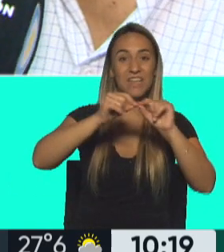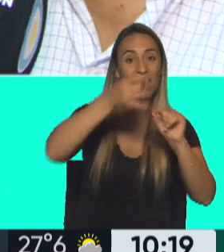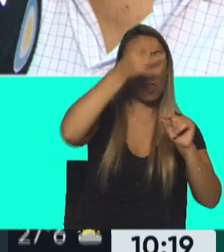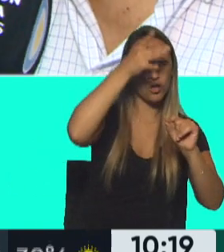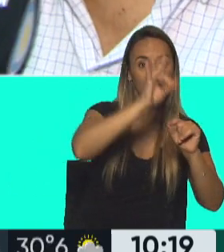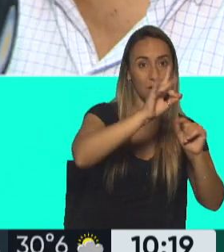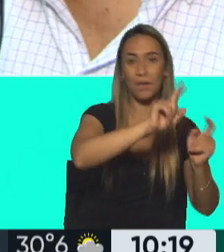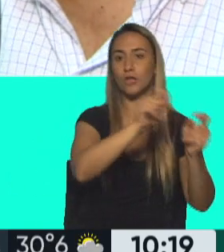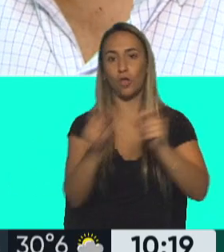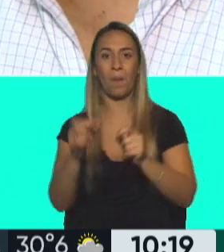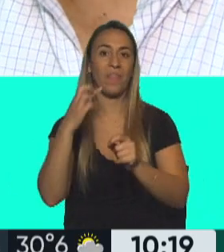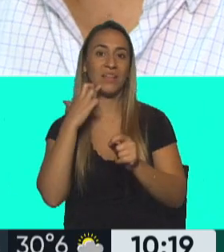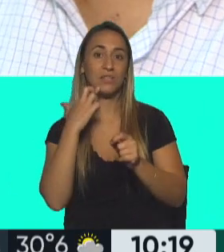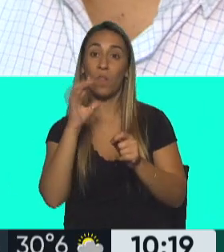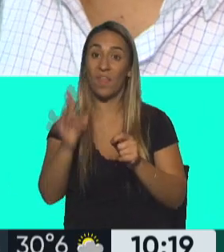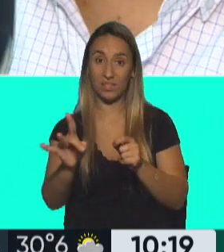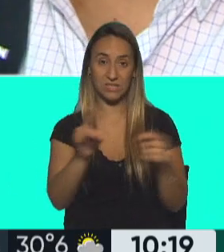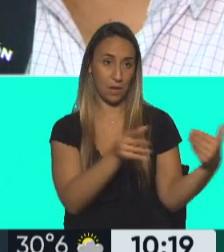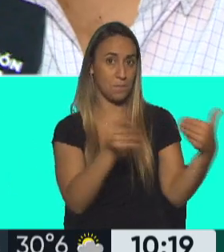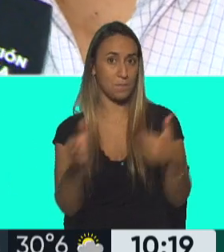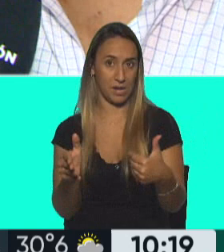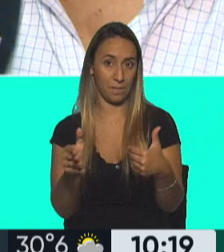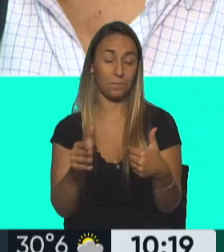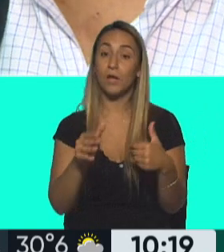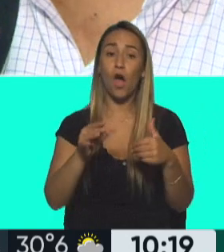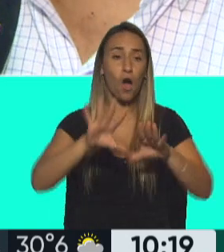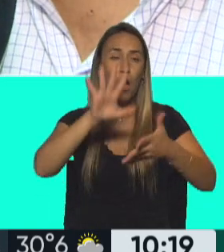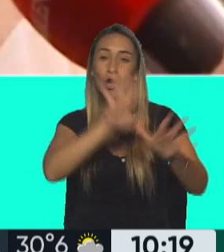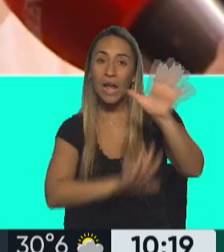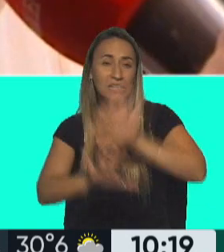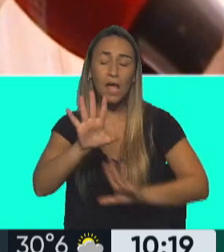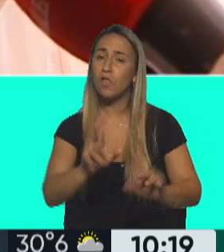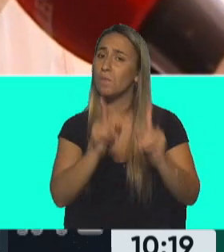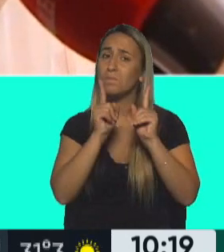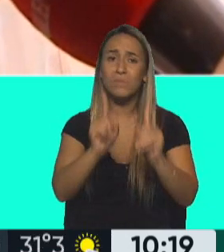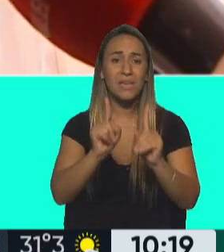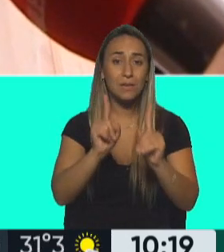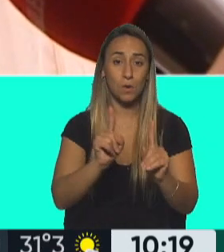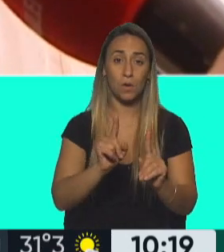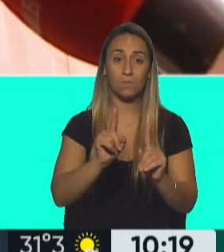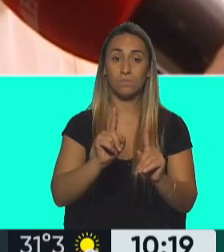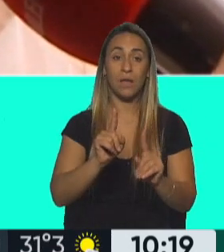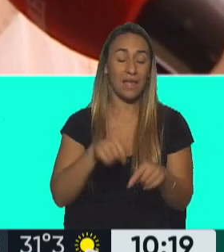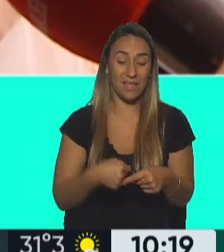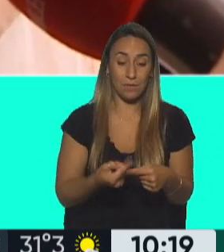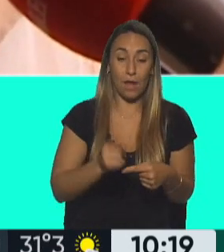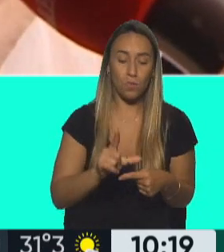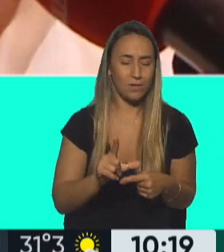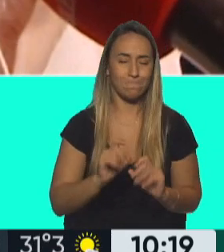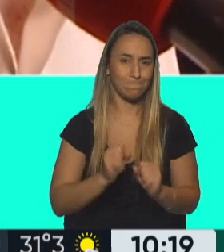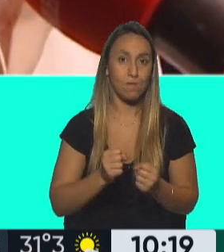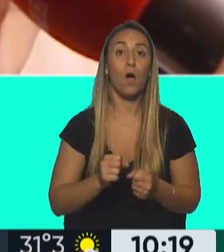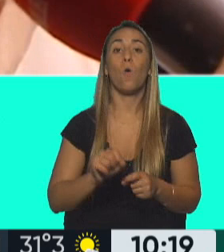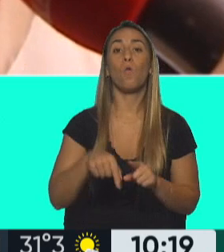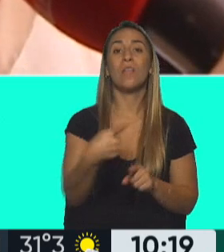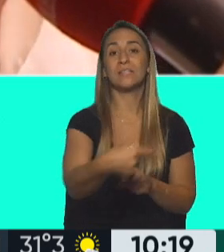al 19 de diciembre, el resto tal cual estaba previsto. Para este lunes se posterga una semana. Exacto. Cristina Fernández